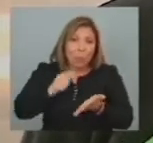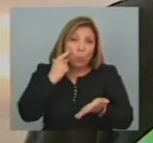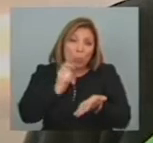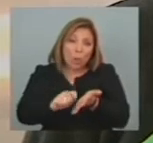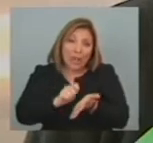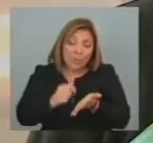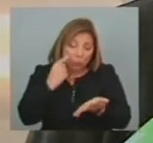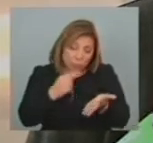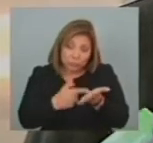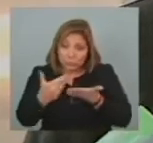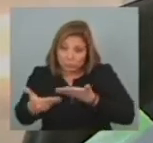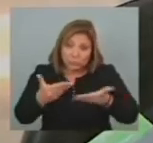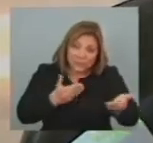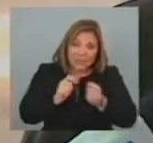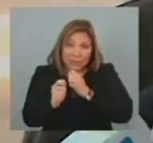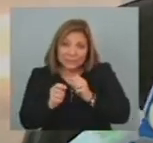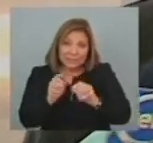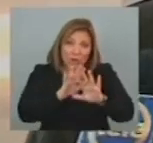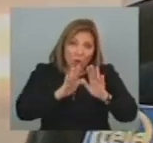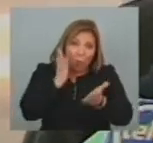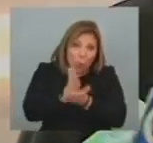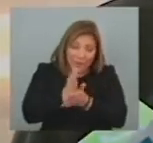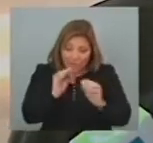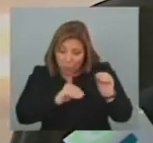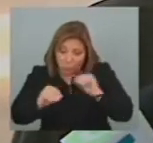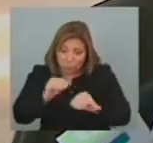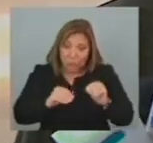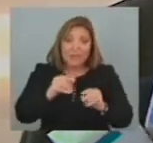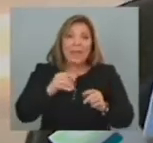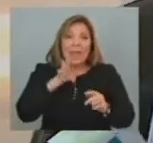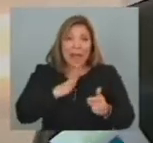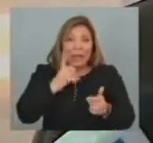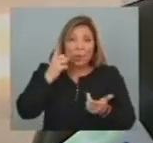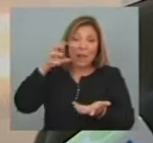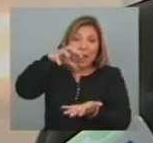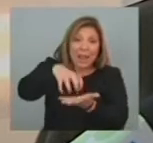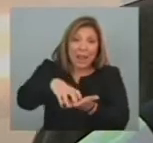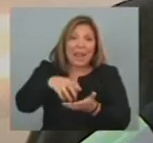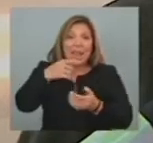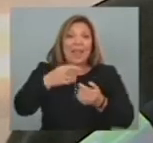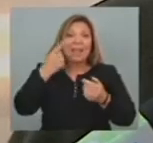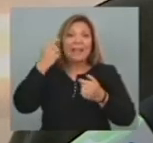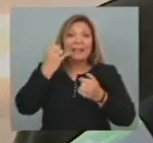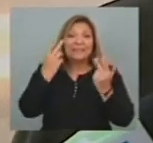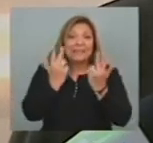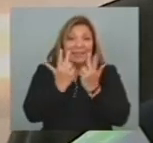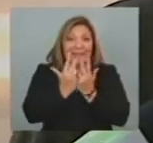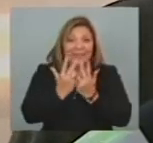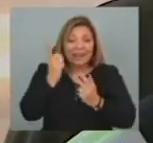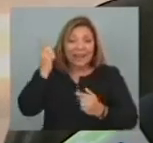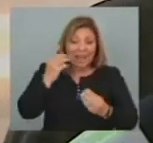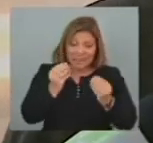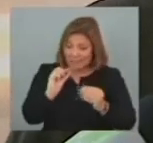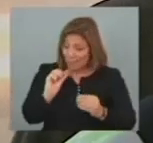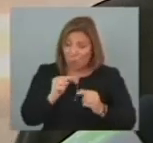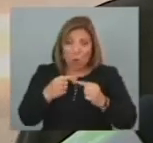negociando En la última Etapa De negociación Tenemos Tenemos una planta De cal En 33 Que se puso En marcha Hace